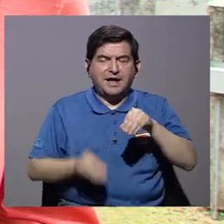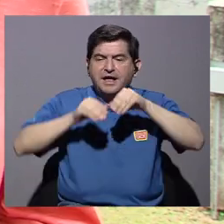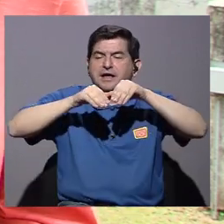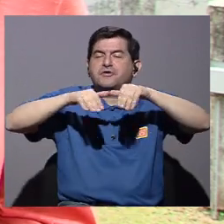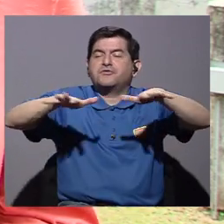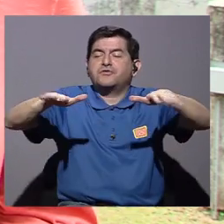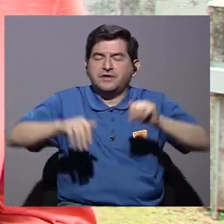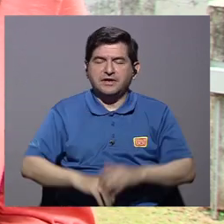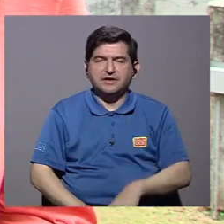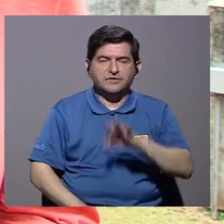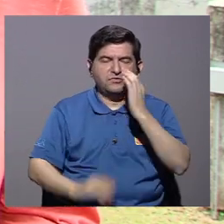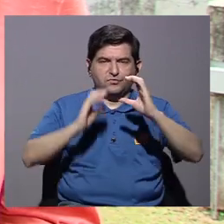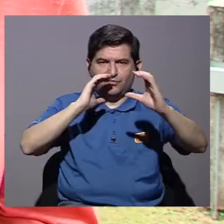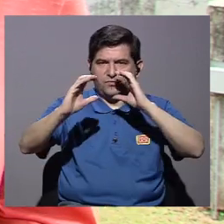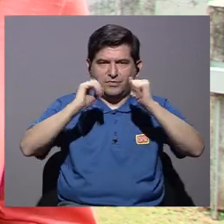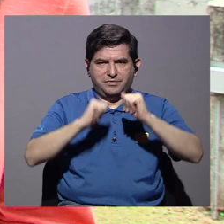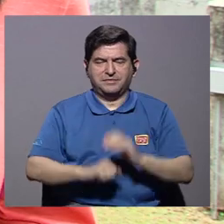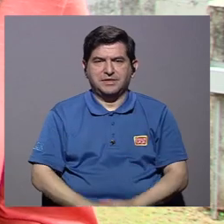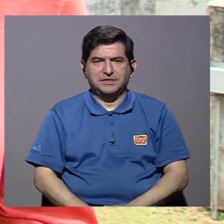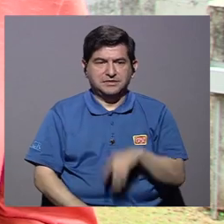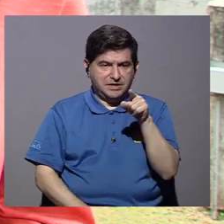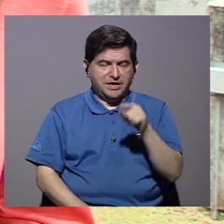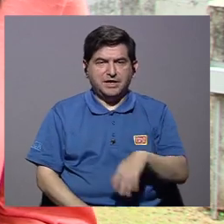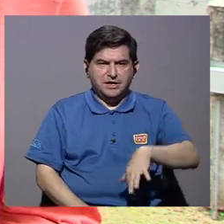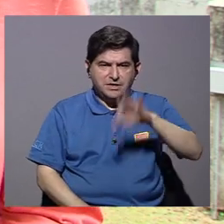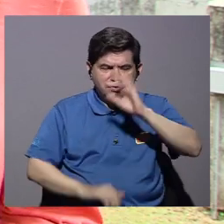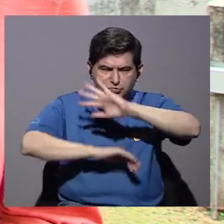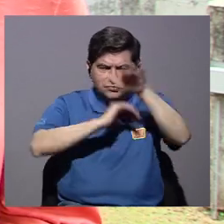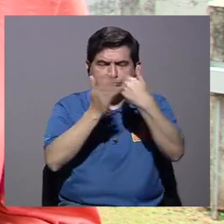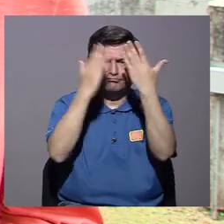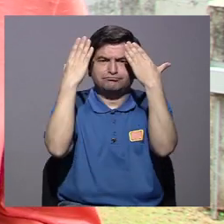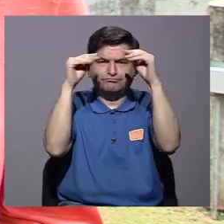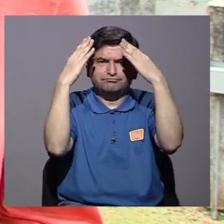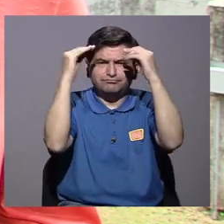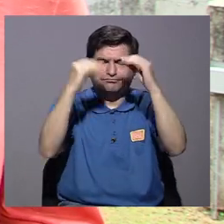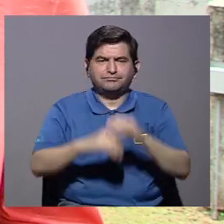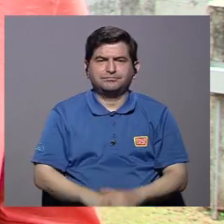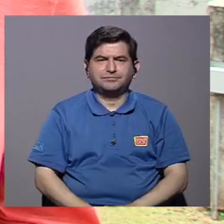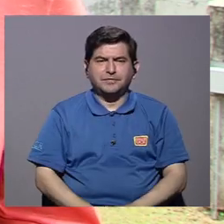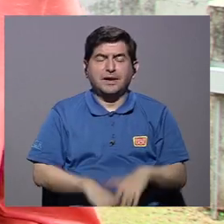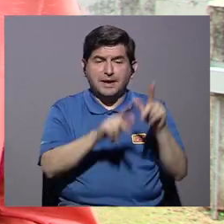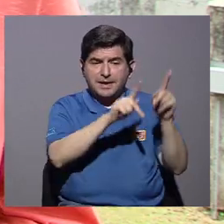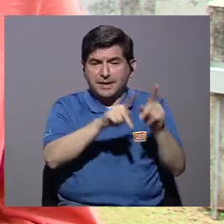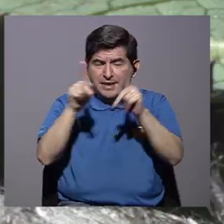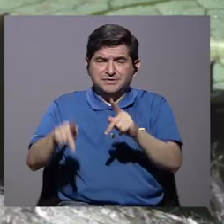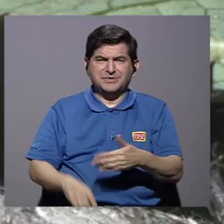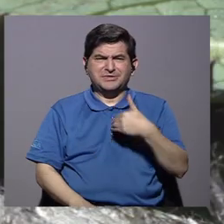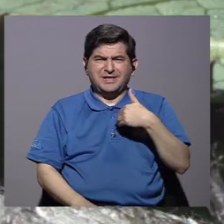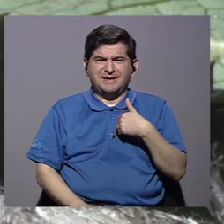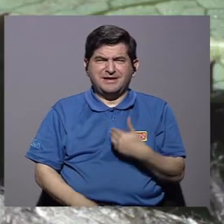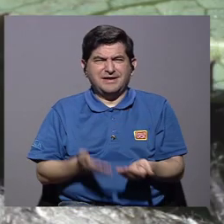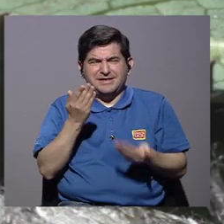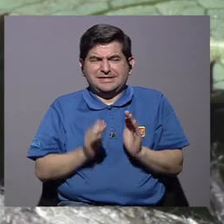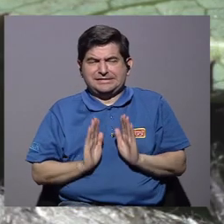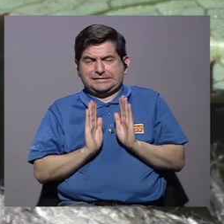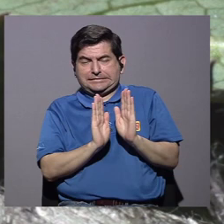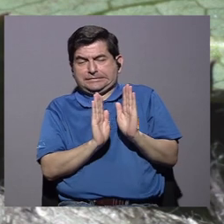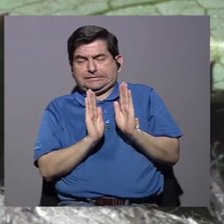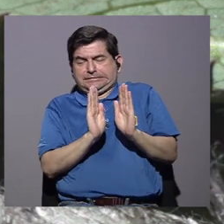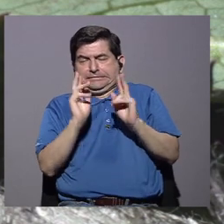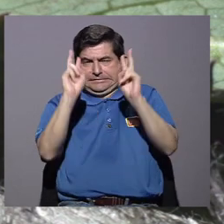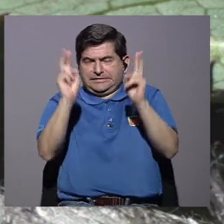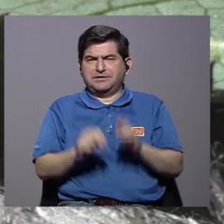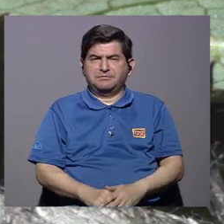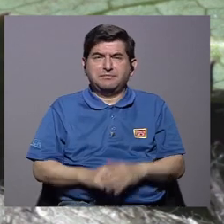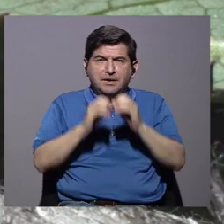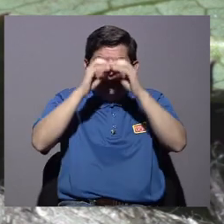método son las redes, digamos, los medios de comunicación donde ellos están obteniendo toda esta información. Las personas como que tienen un